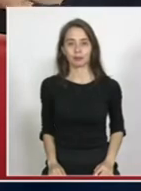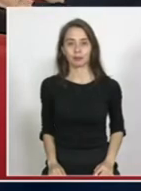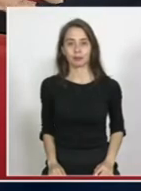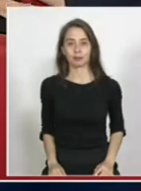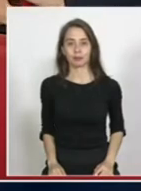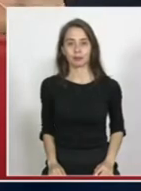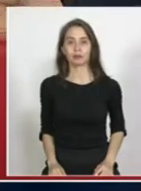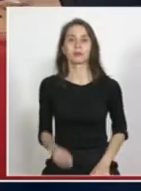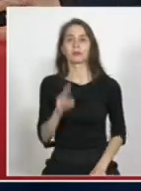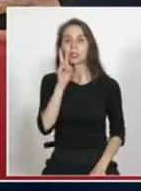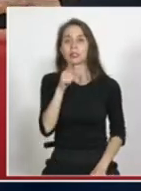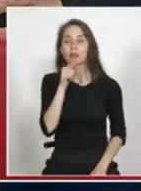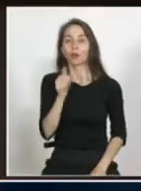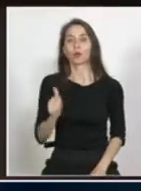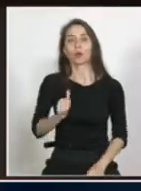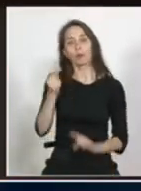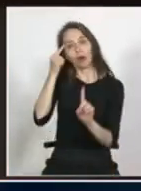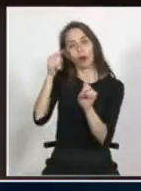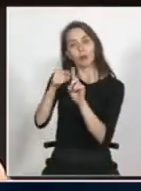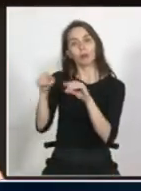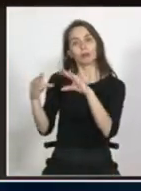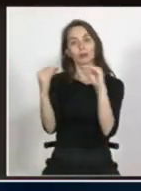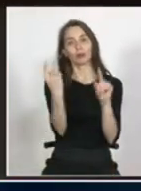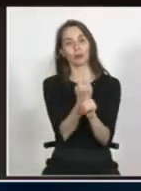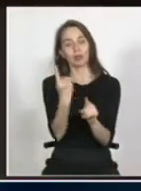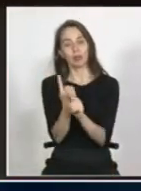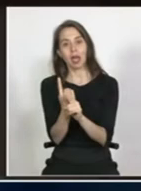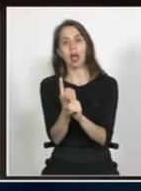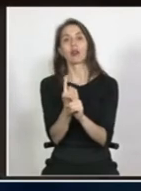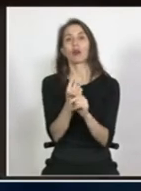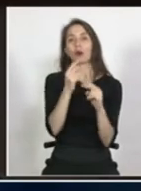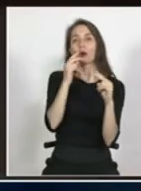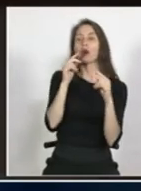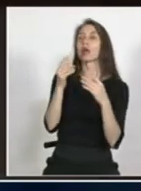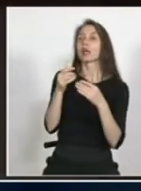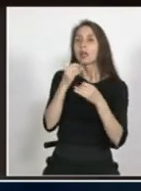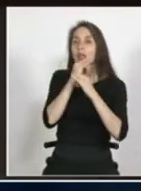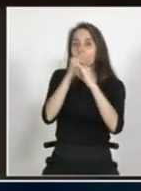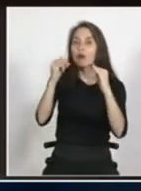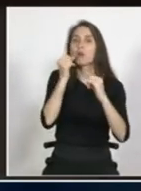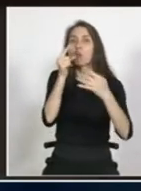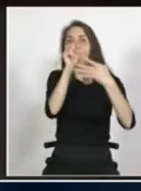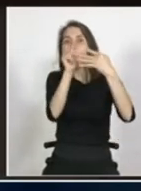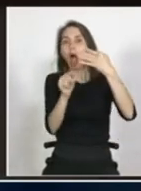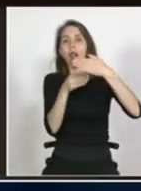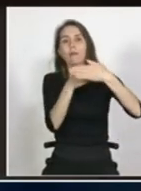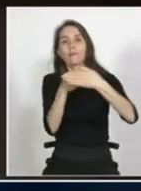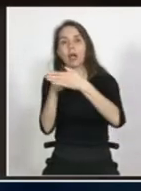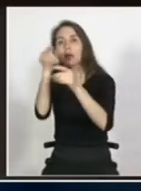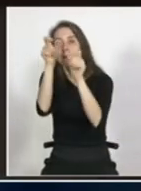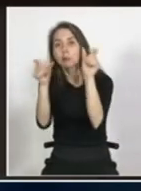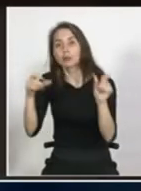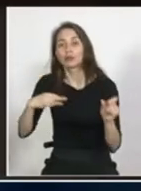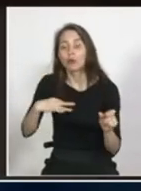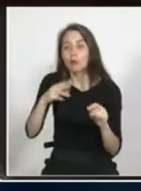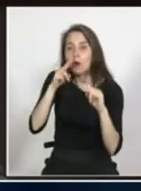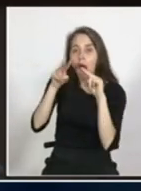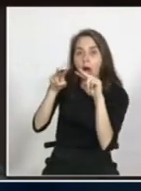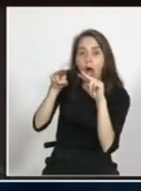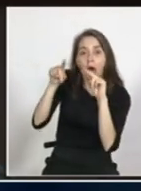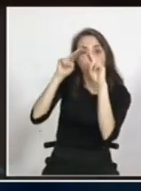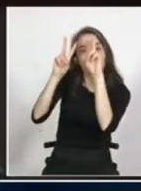sin duda cumplimos con el objetivo del diálogo que es visibilizar las barreras y acercar un poco a la ciudadanía en general estos temas y